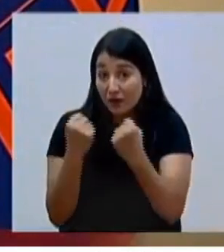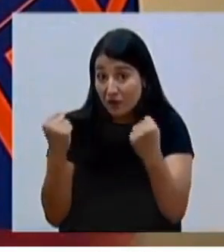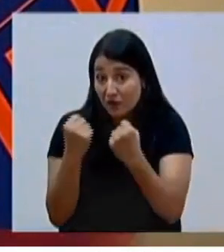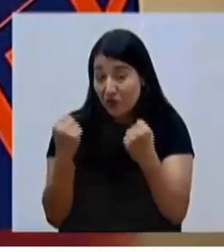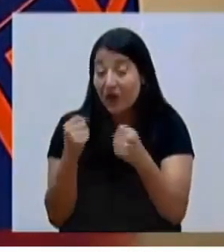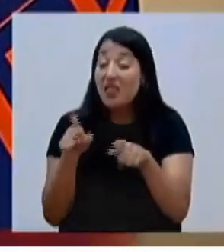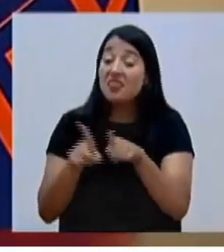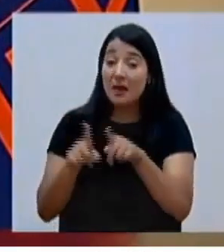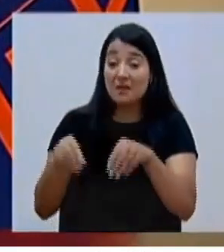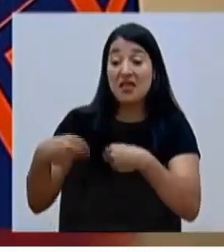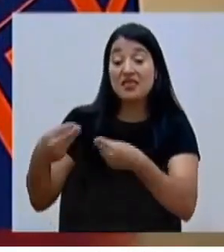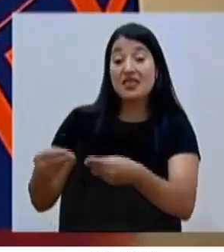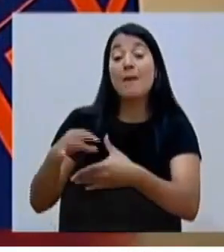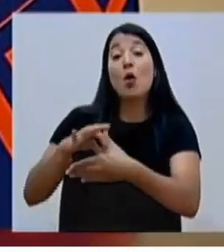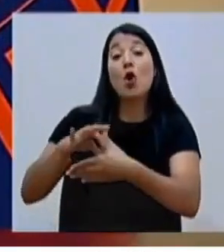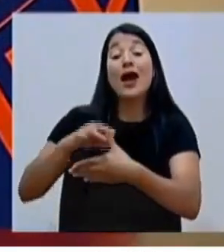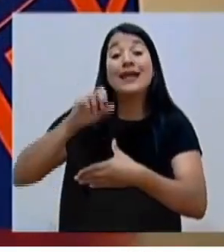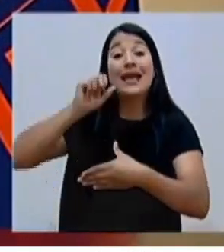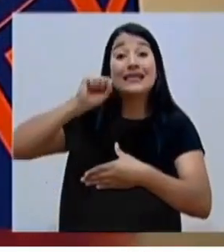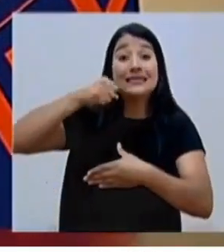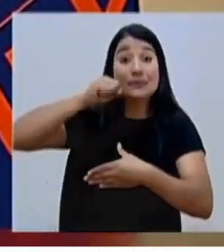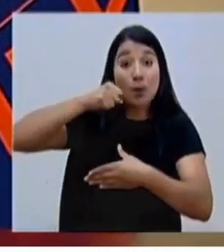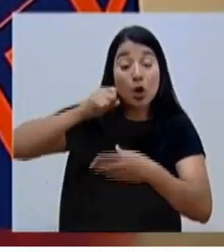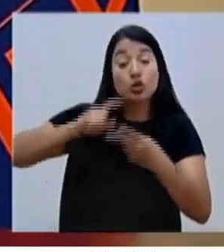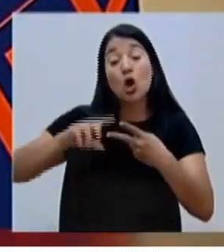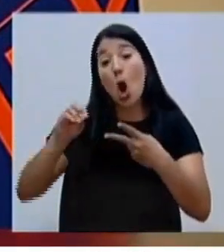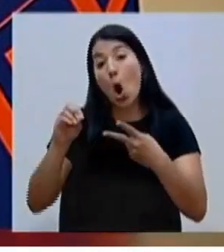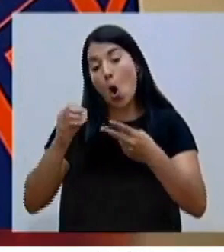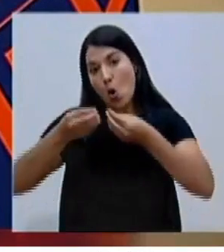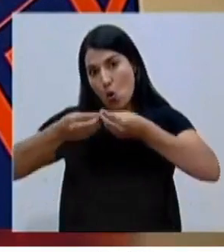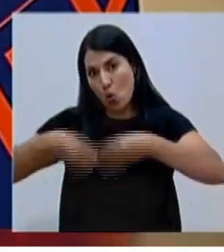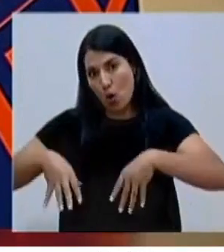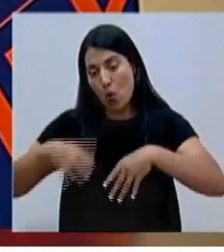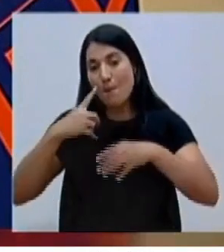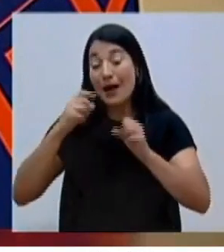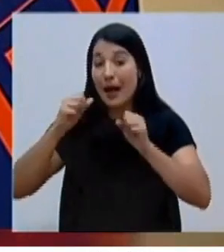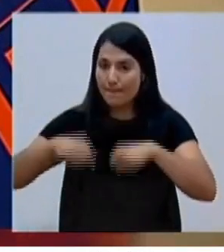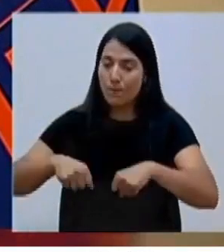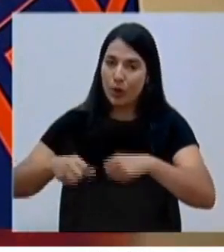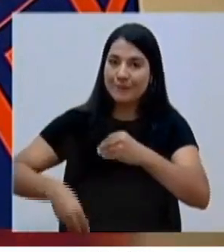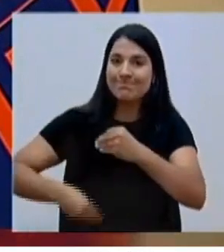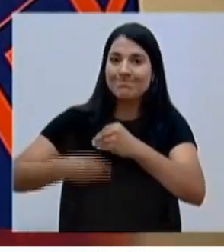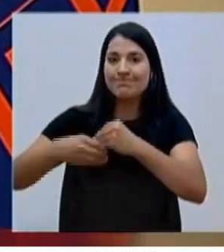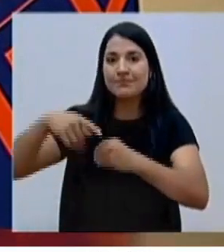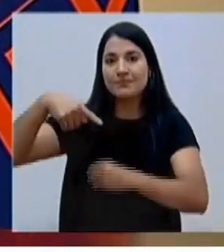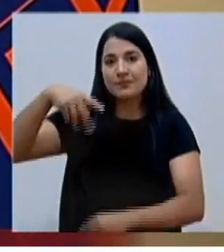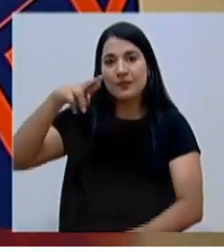entrega de carne de pollo y de huevos Para mejorar el aporte proteico del